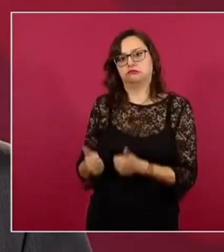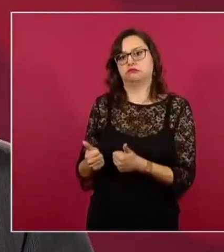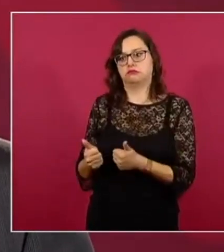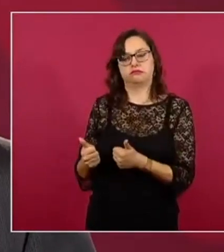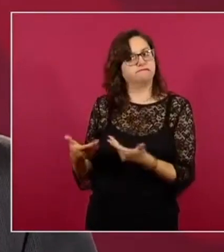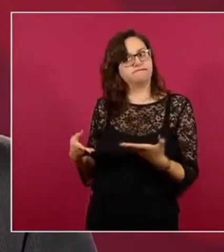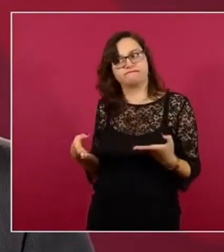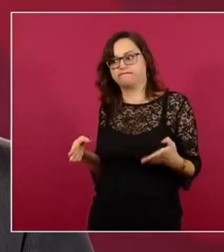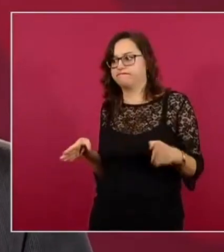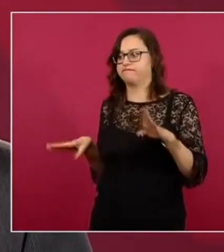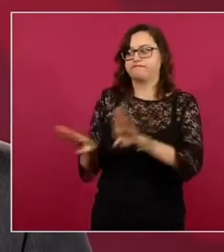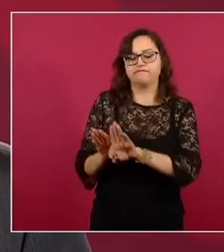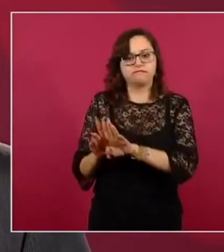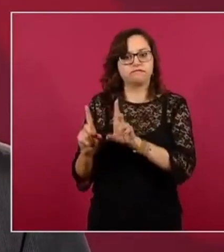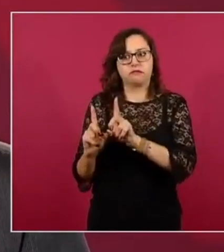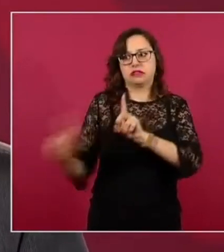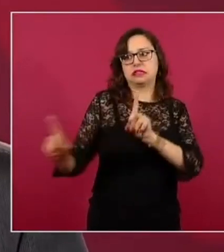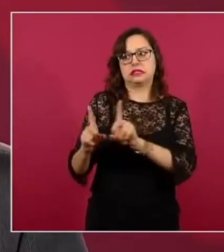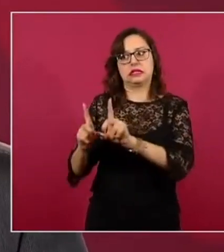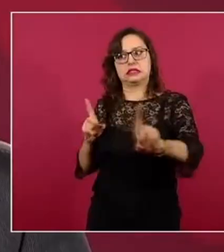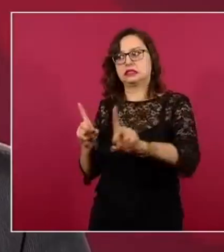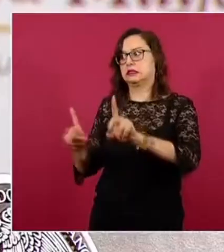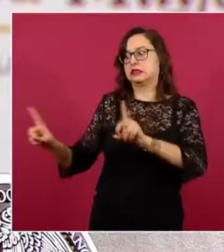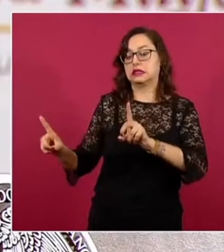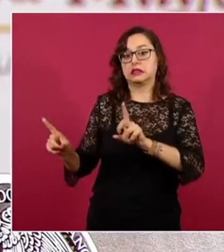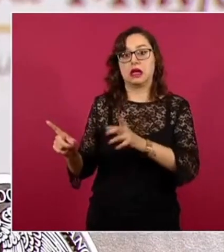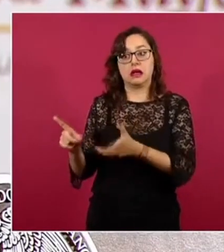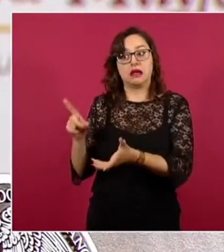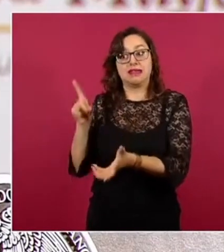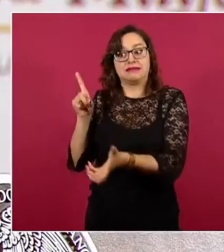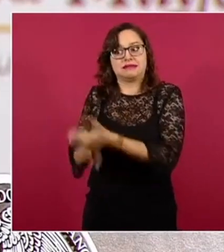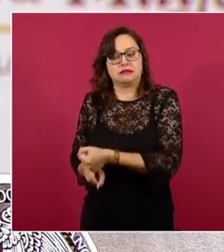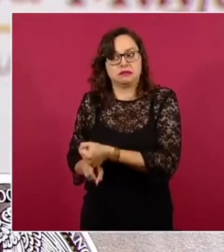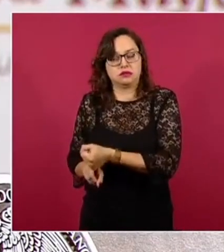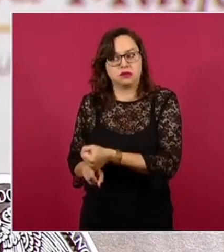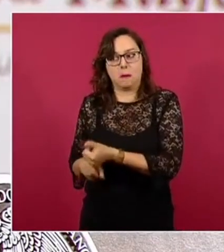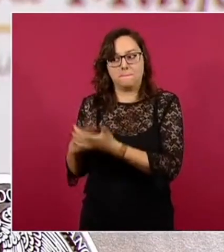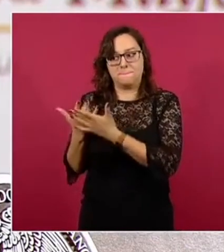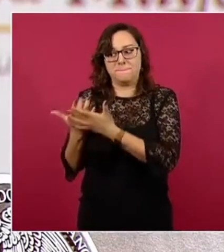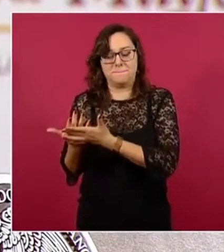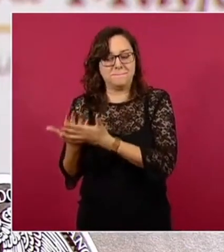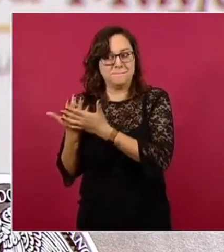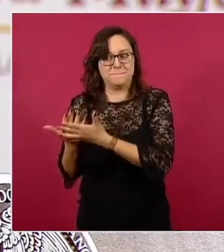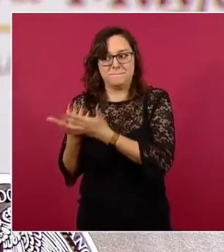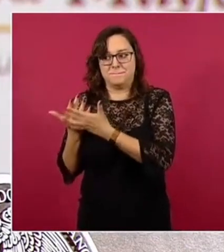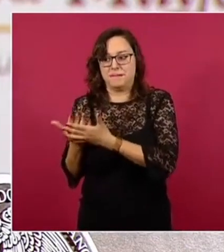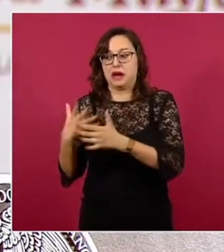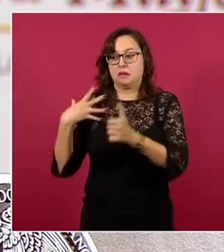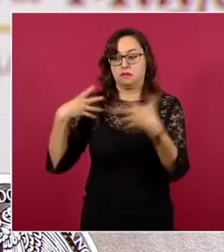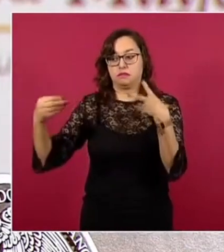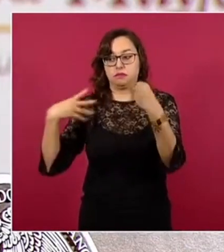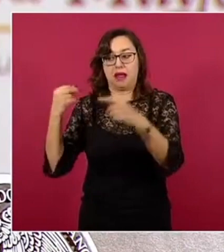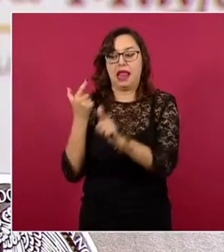permitió, y estos fueron siempre los objetivos técnicos, fue reducir la transmisión, hacer más lenta la propagación